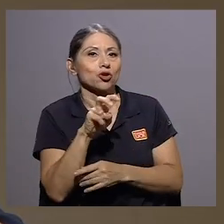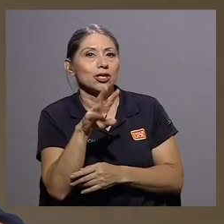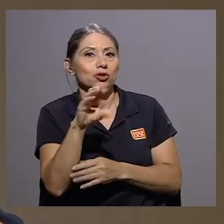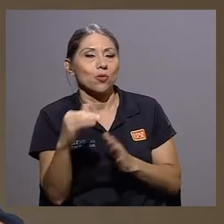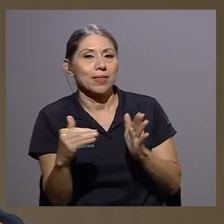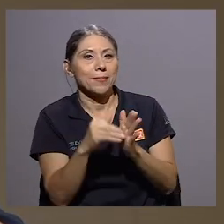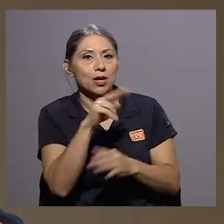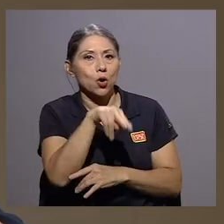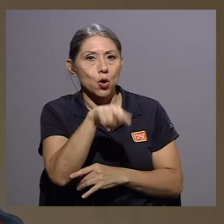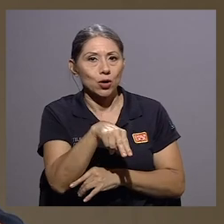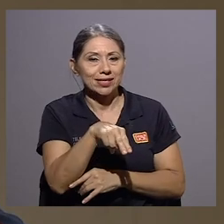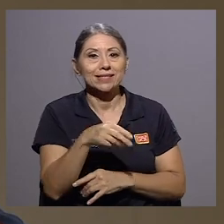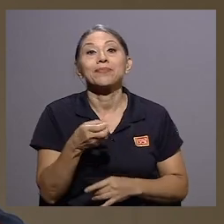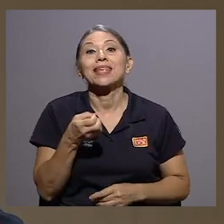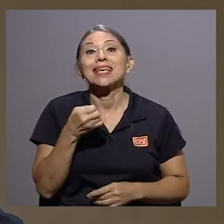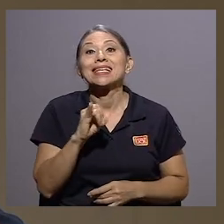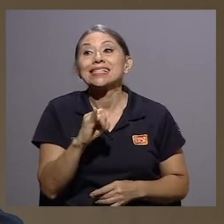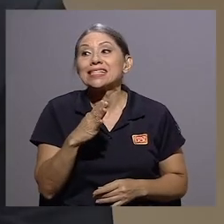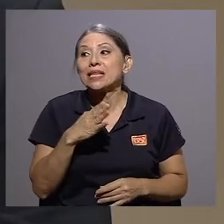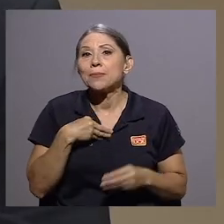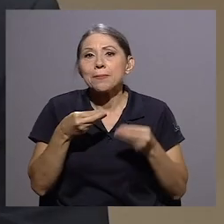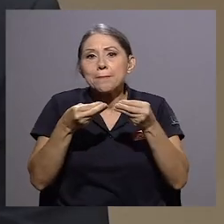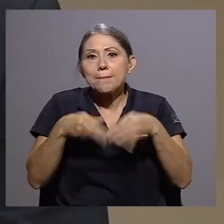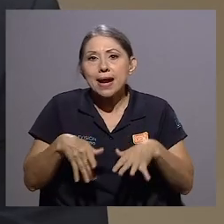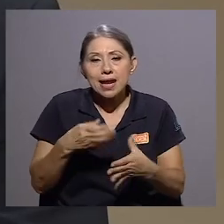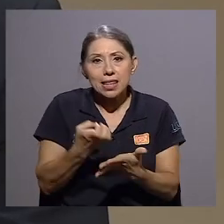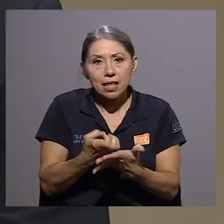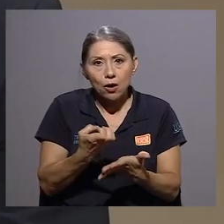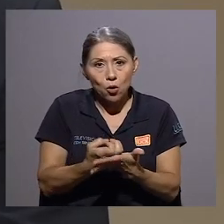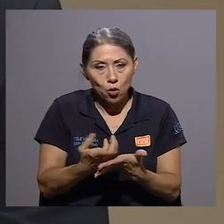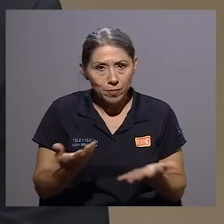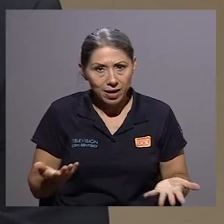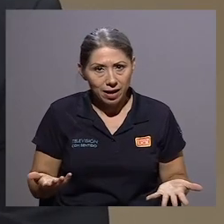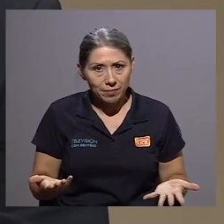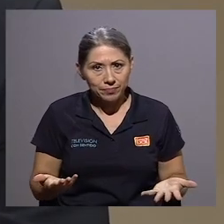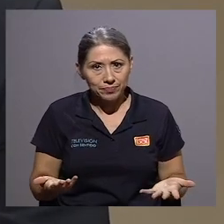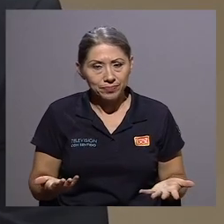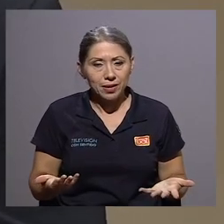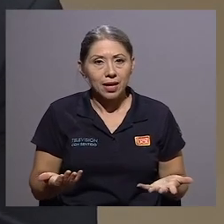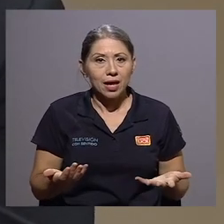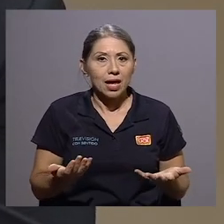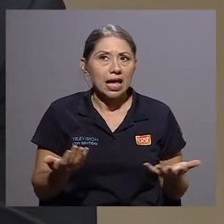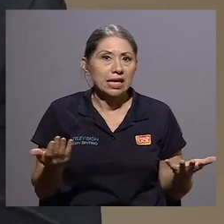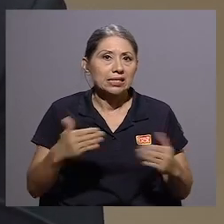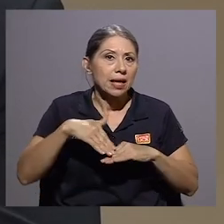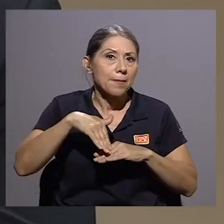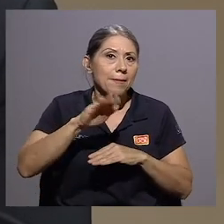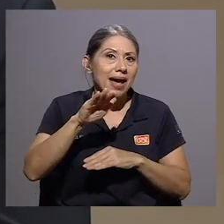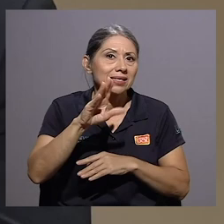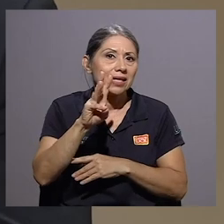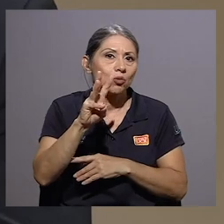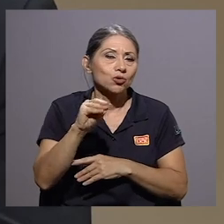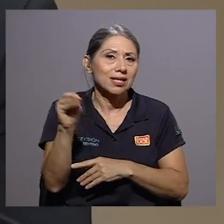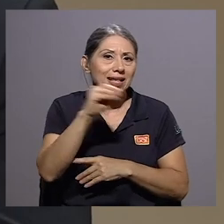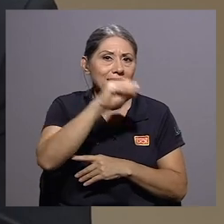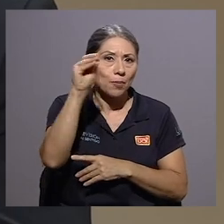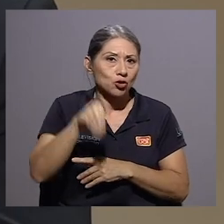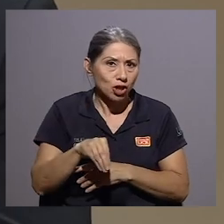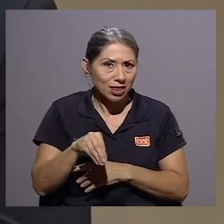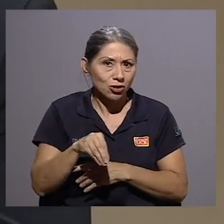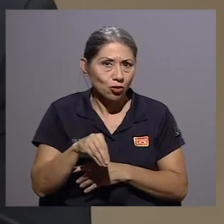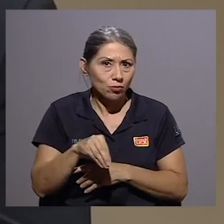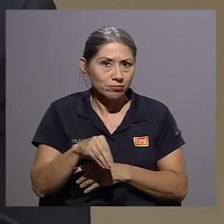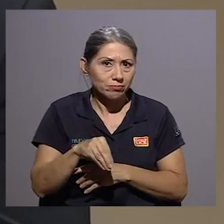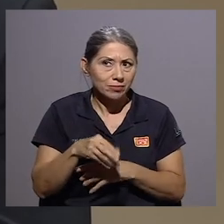afectación, si mi pérdida económica es de más de un 60%, mis